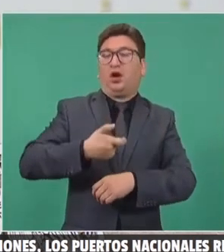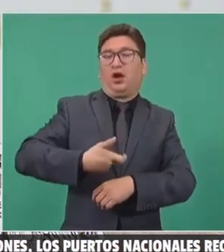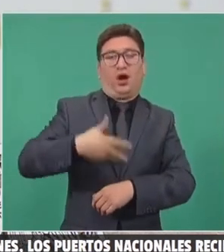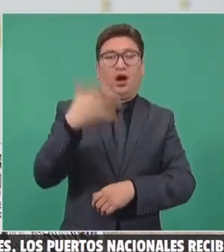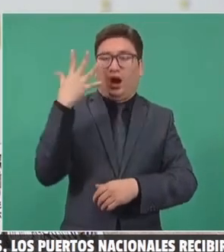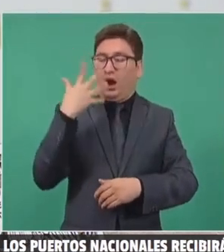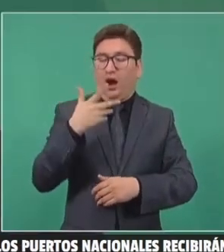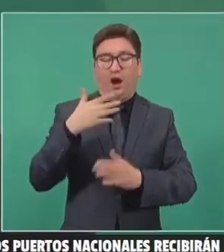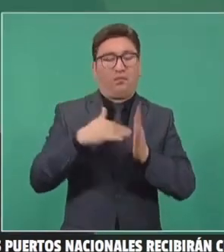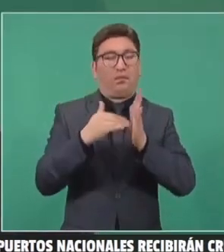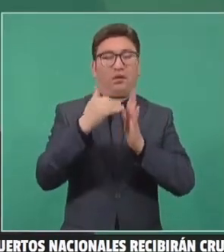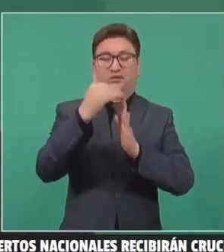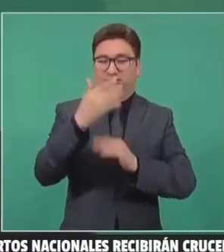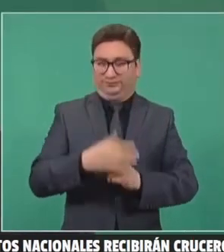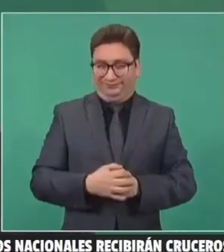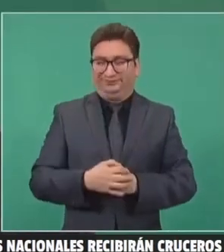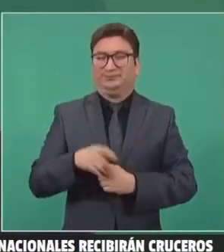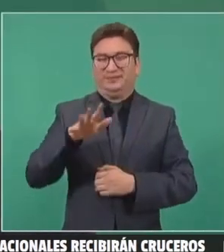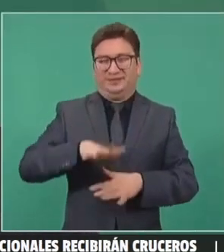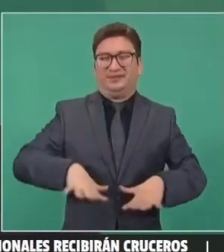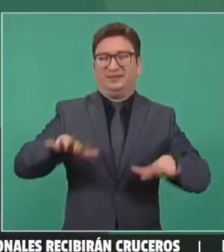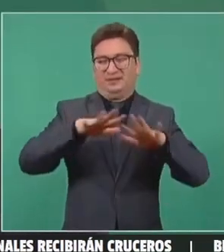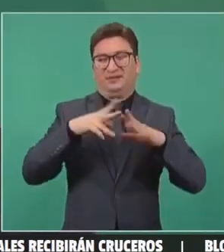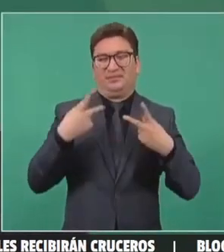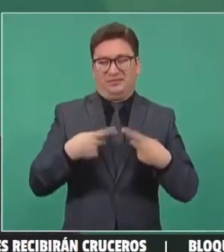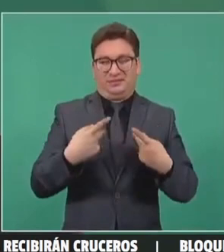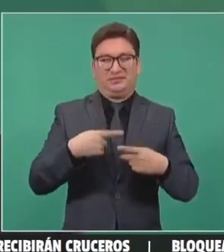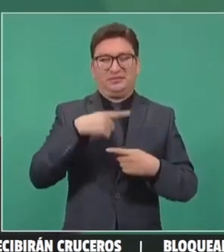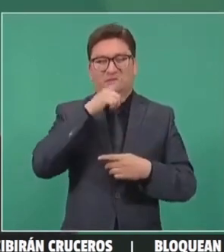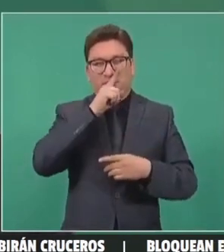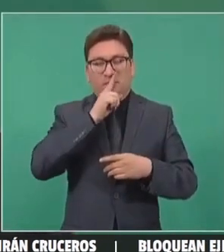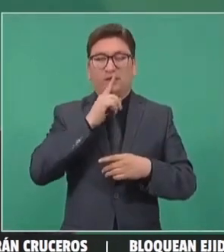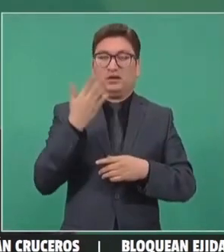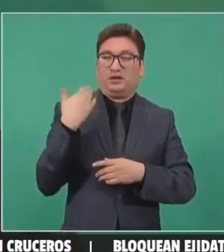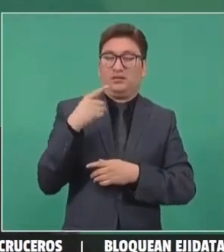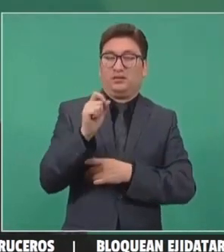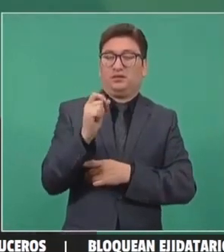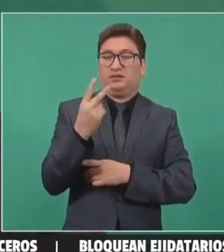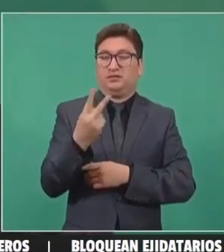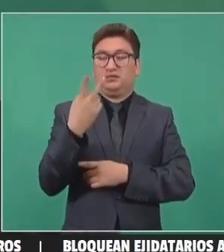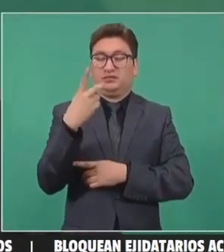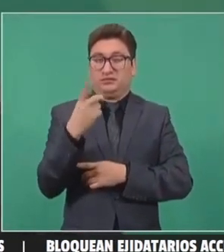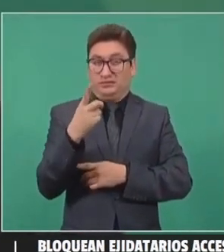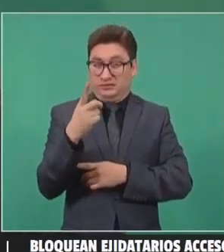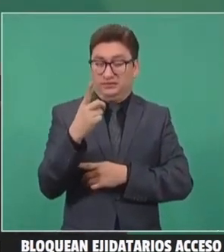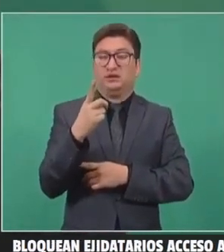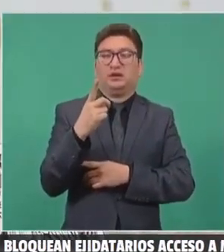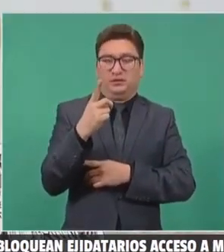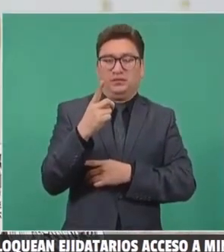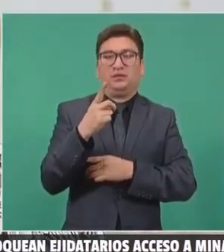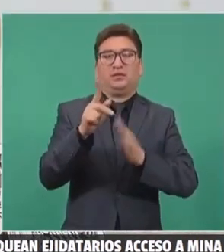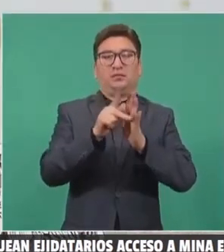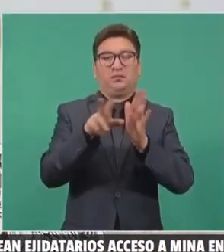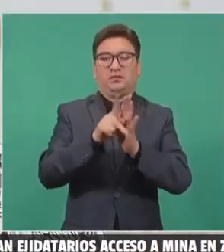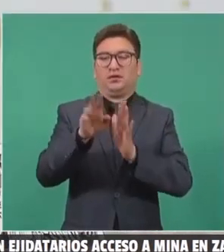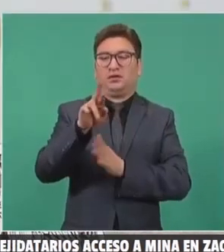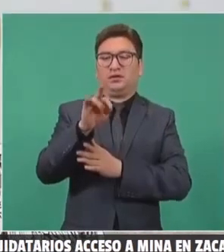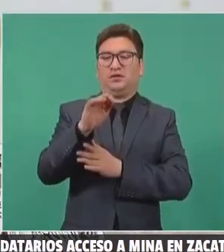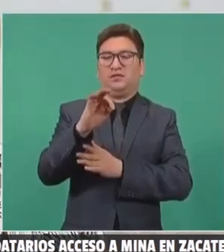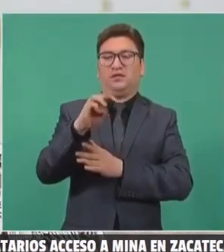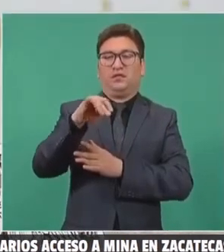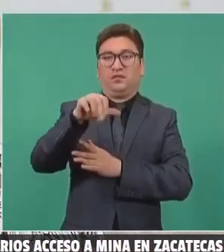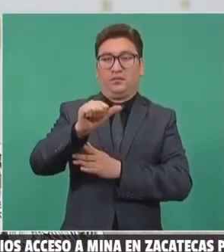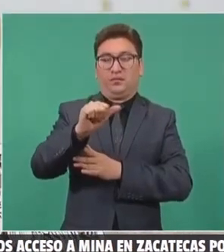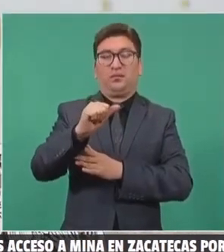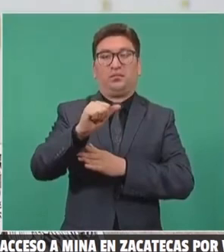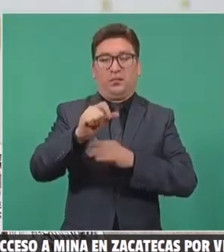Mentiras que buscan crear malestar en la población. Apenas el 22 de diciembre pasado, el periódico Reforma publicó a